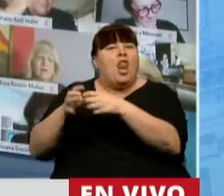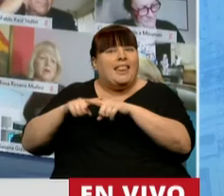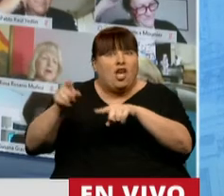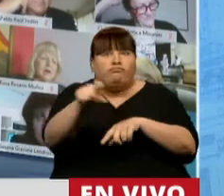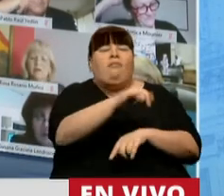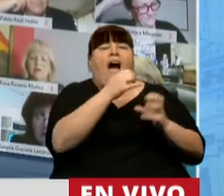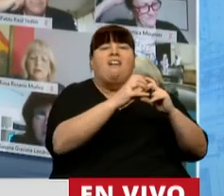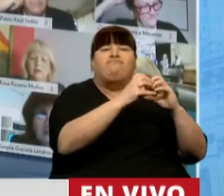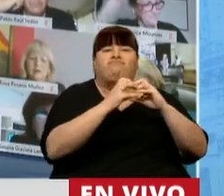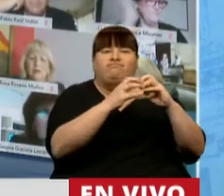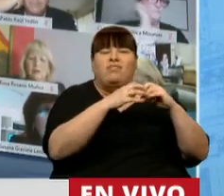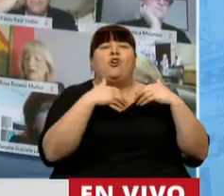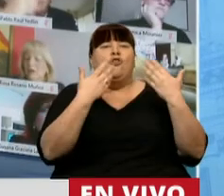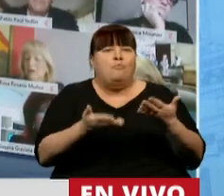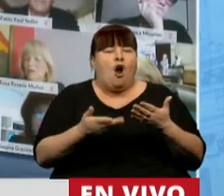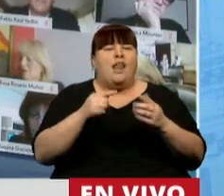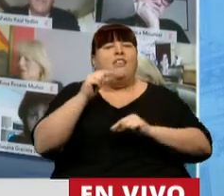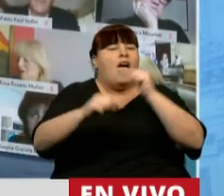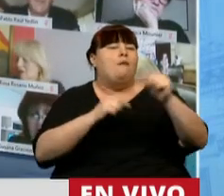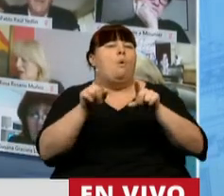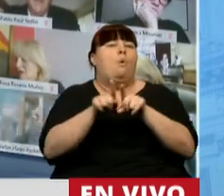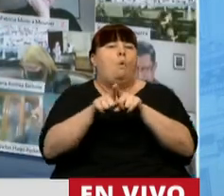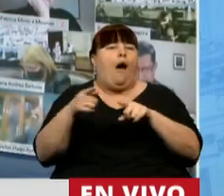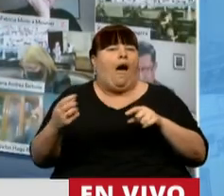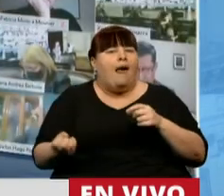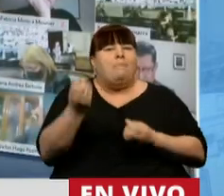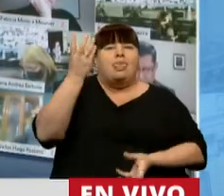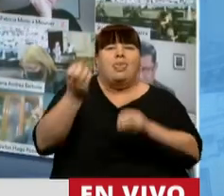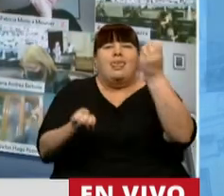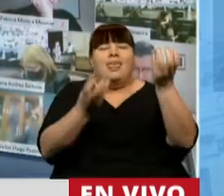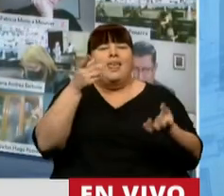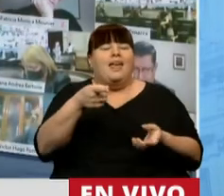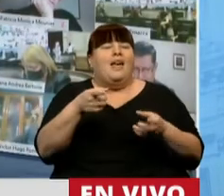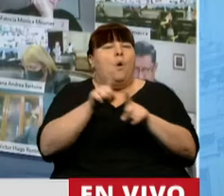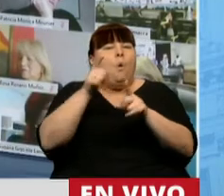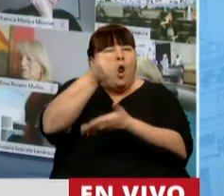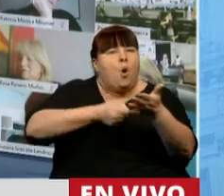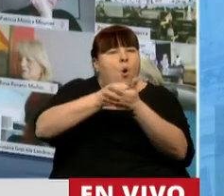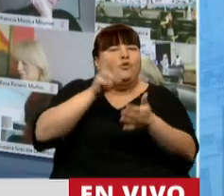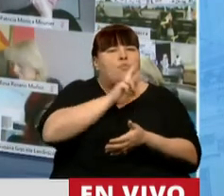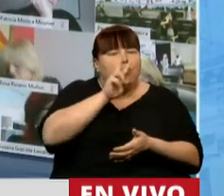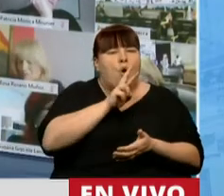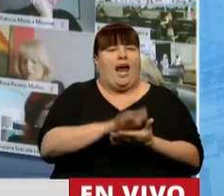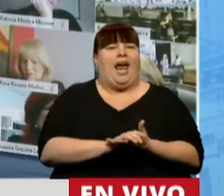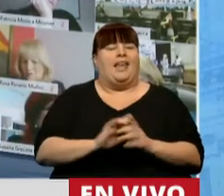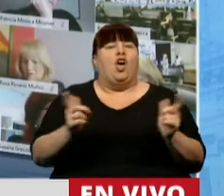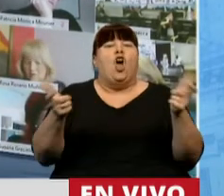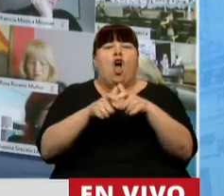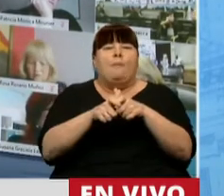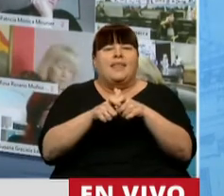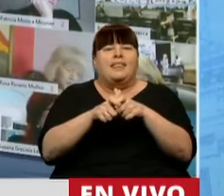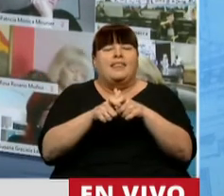políticos y por eso empezaron a emerger cada vez más la lucha de las mujeres, el comité